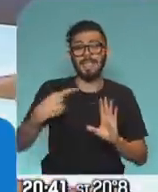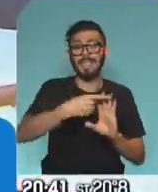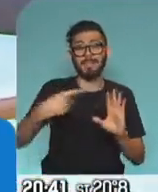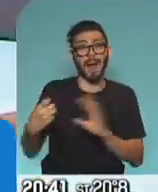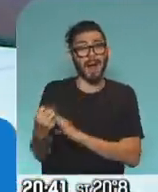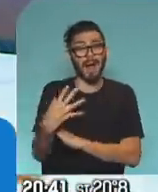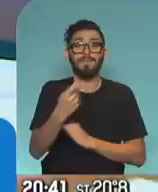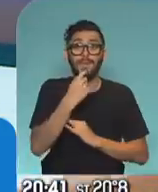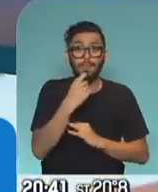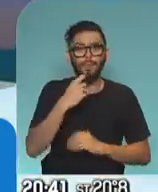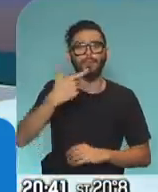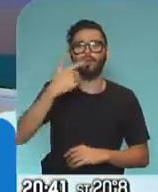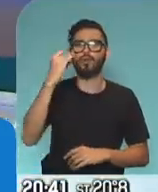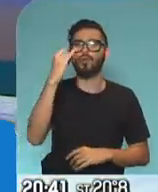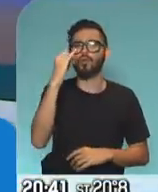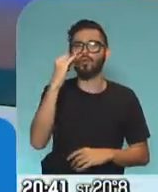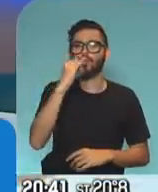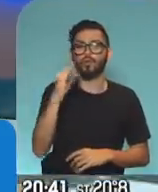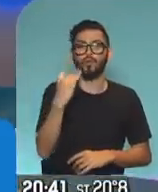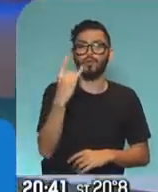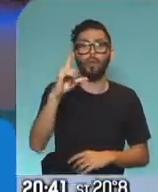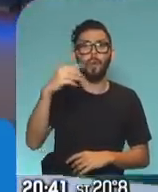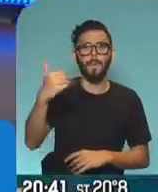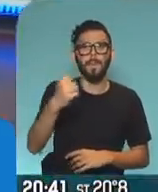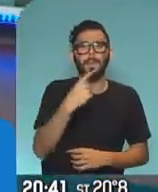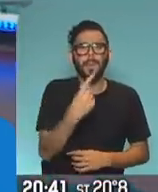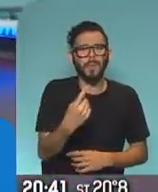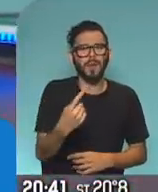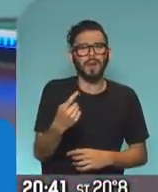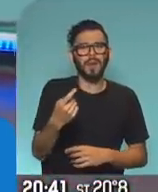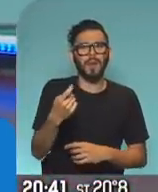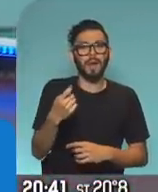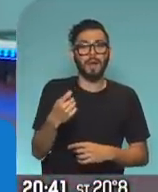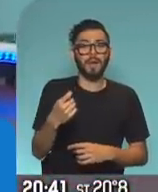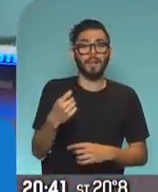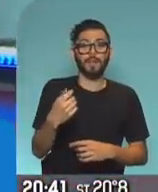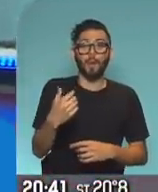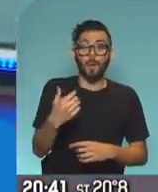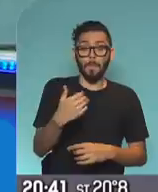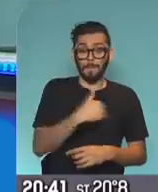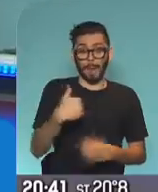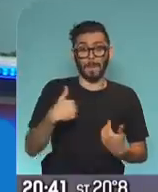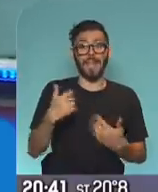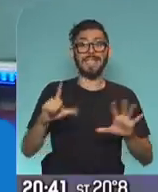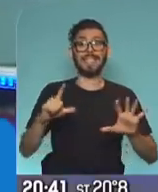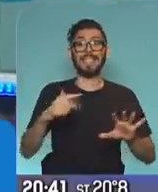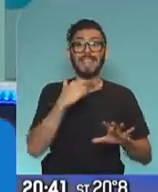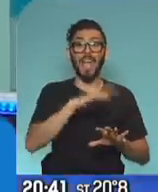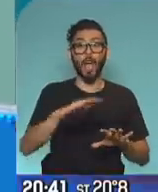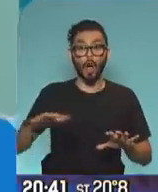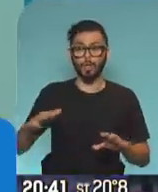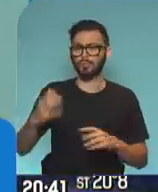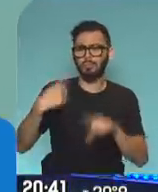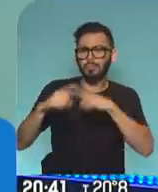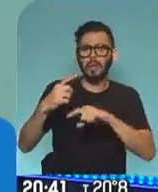semana. Por ejemplo, la pregunta de Zulma, que quiere saber por qué tarda en salir la pensión por madre de siete hijos, una pensión que